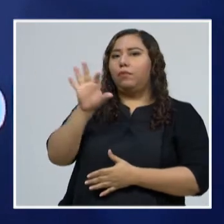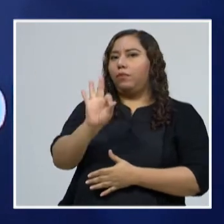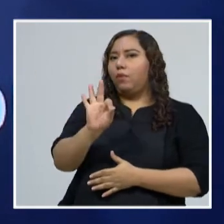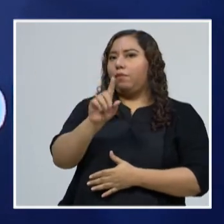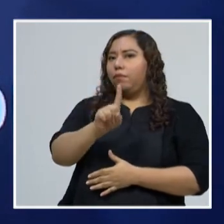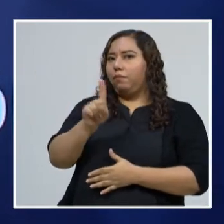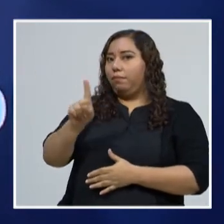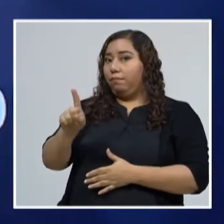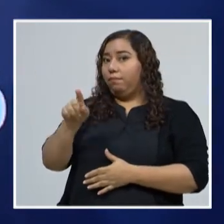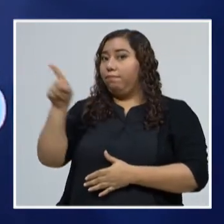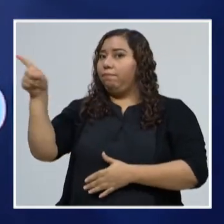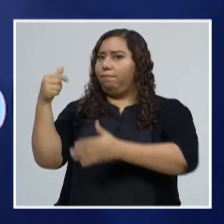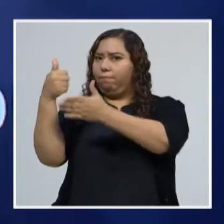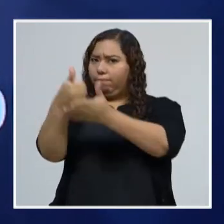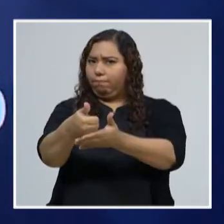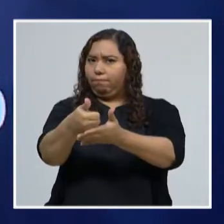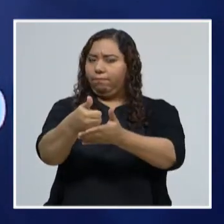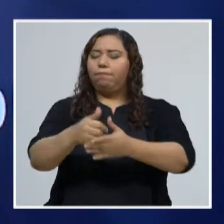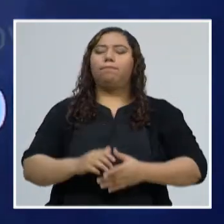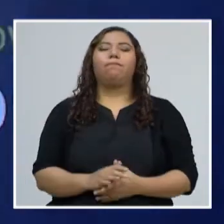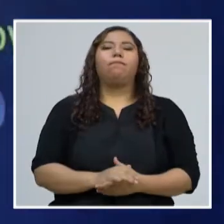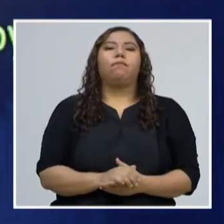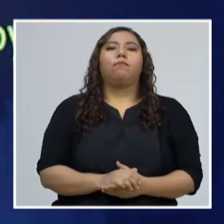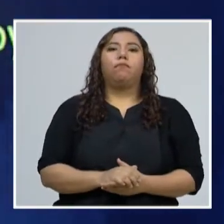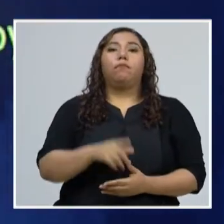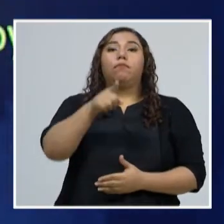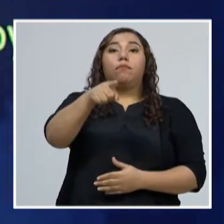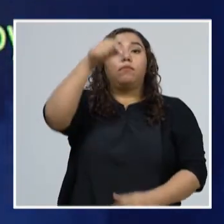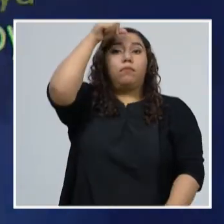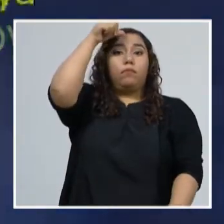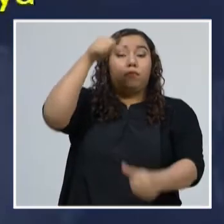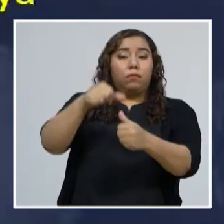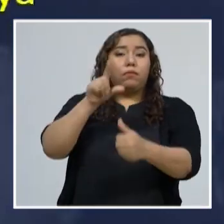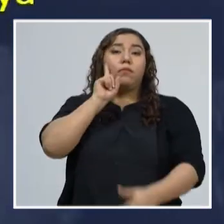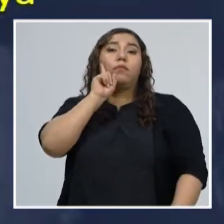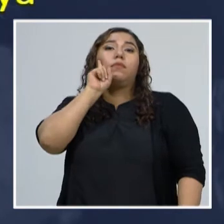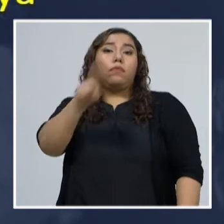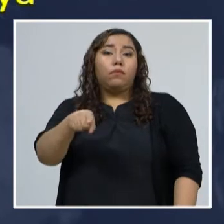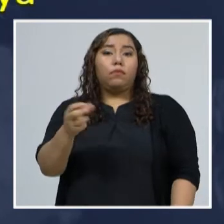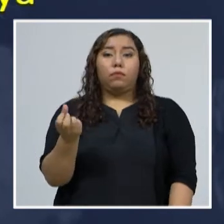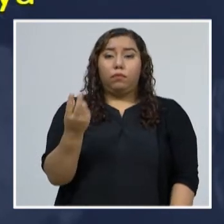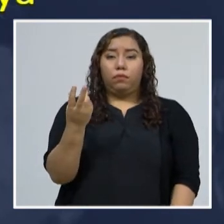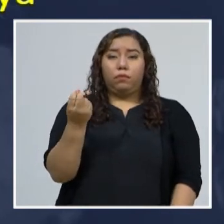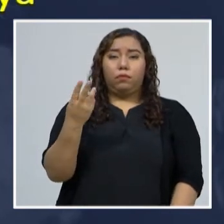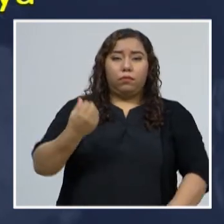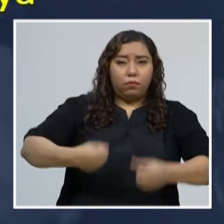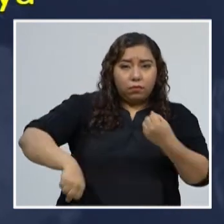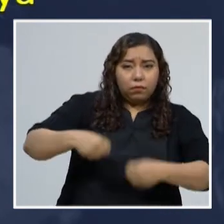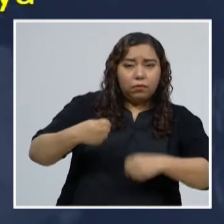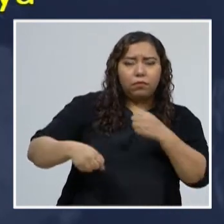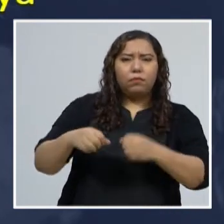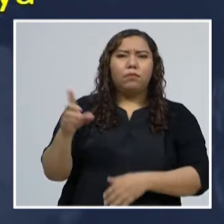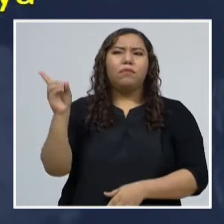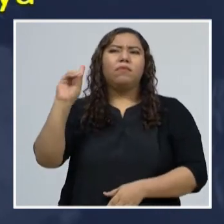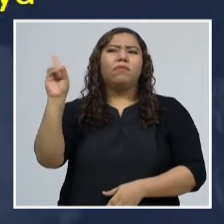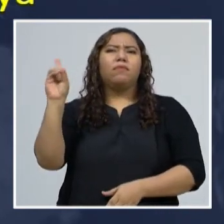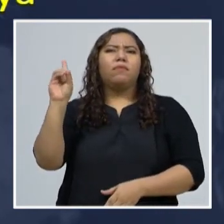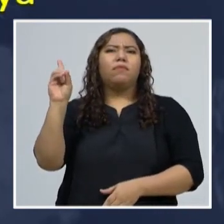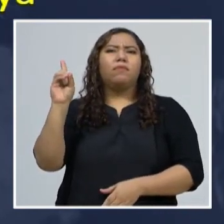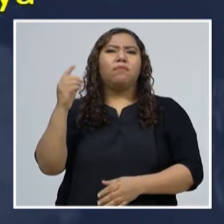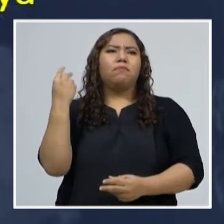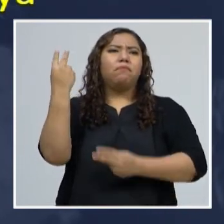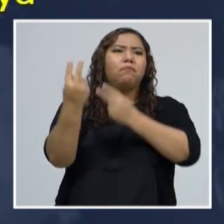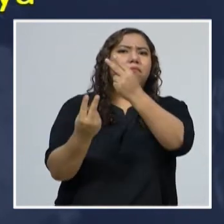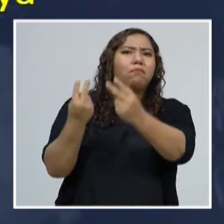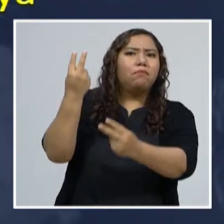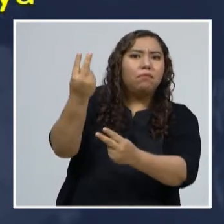ahí le atenderán. Y le recordamos, para mañana 12 de septiembre, en el Distrito Central, las brigadas contra el